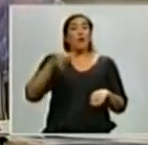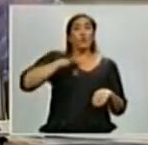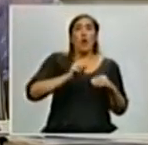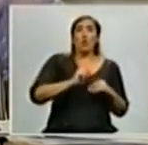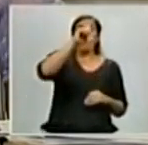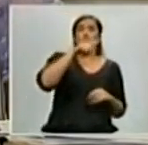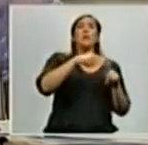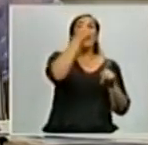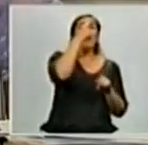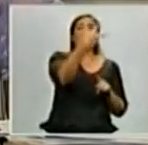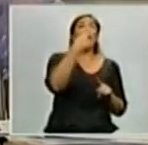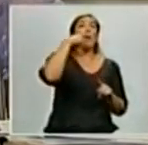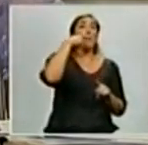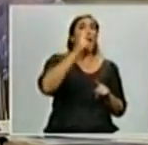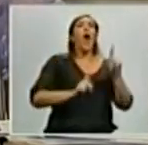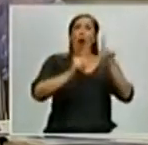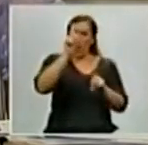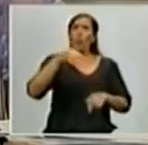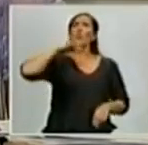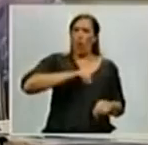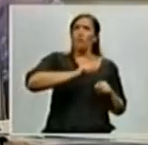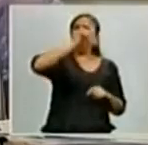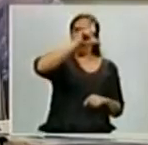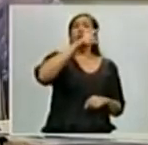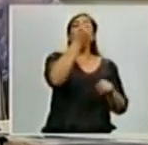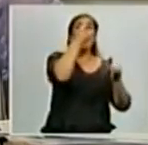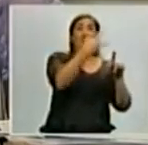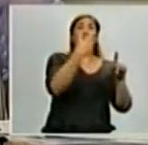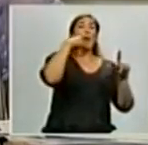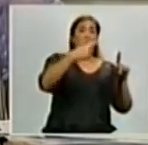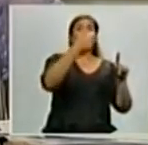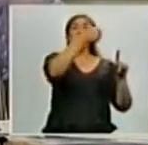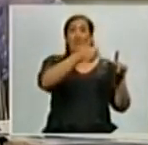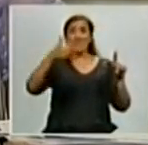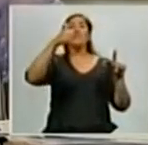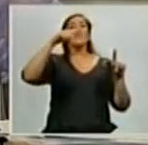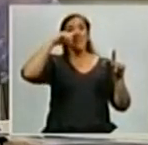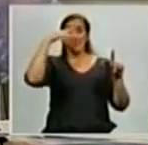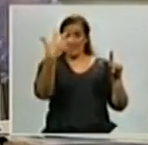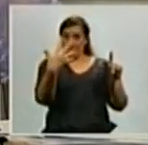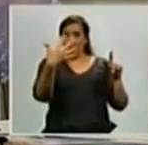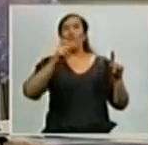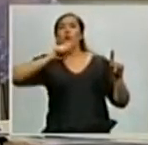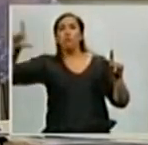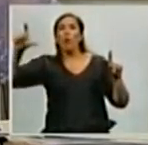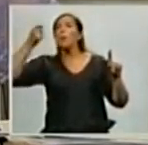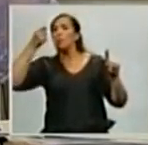.675 a 27